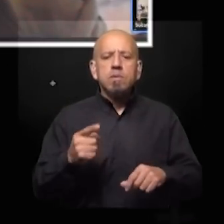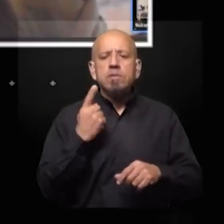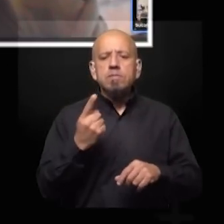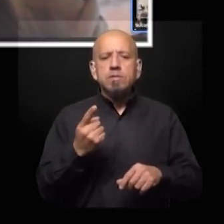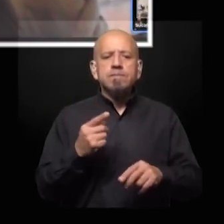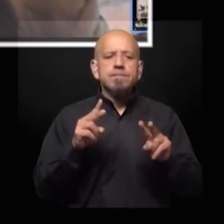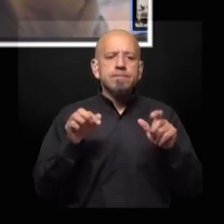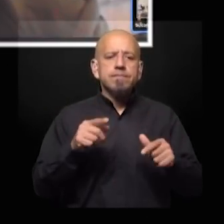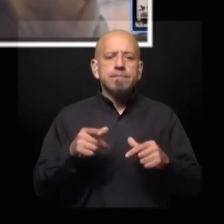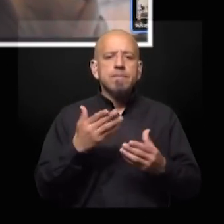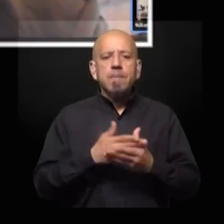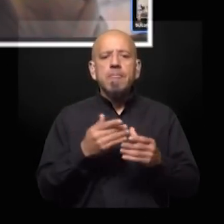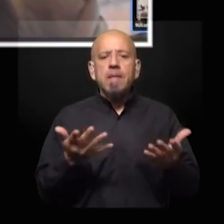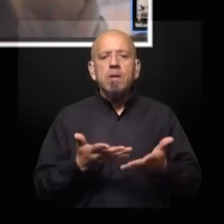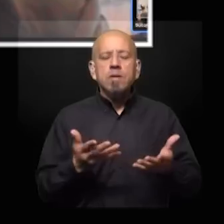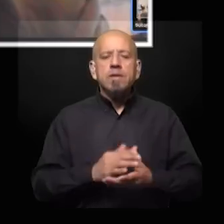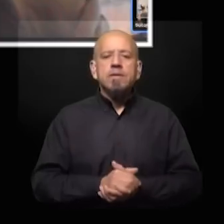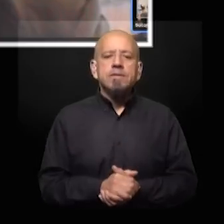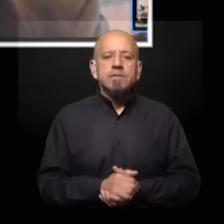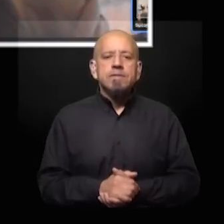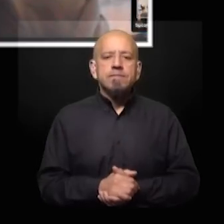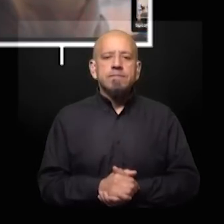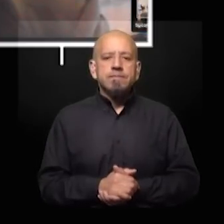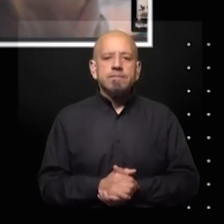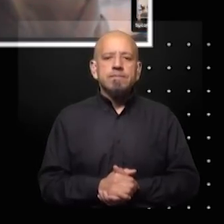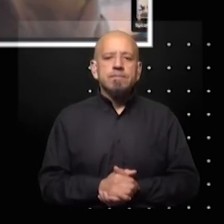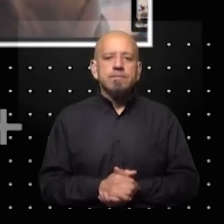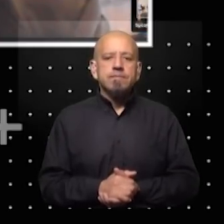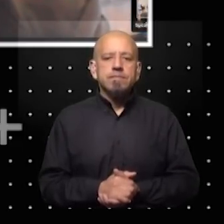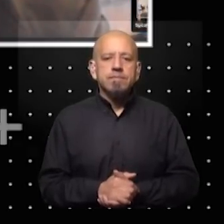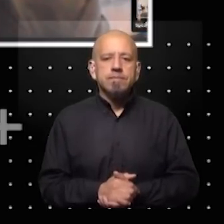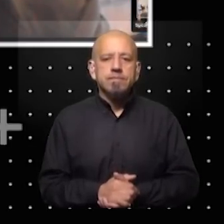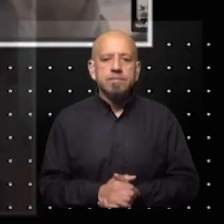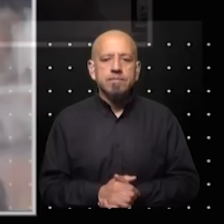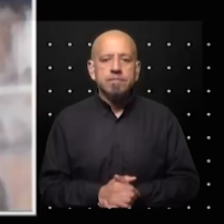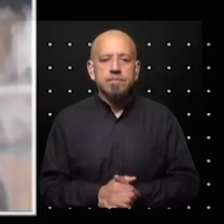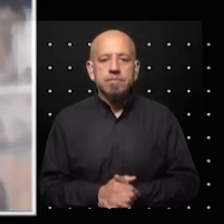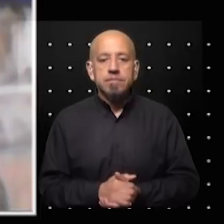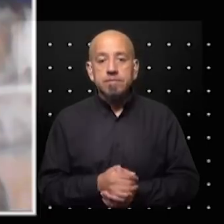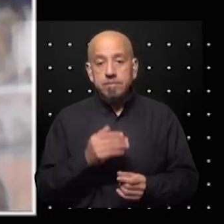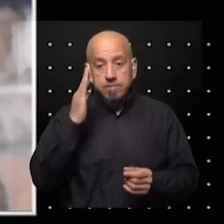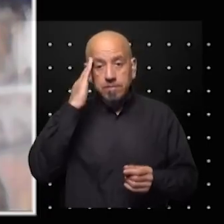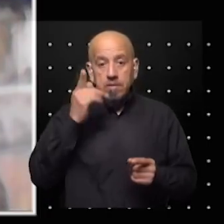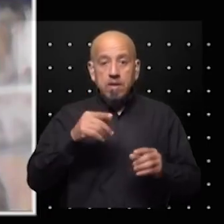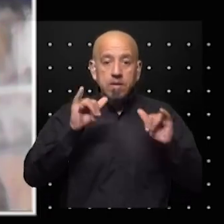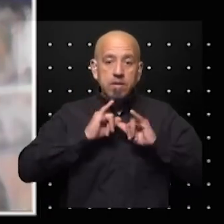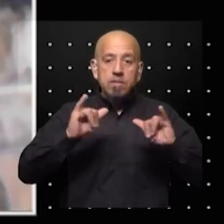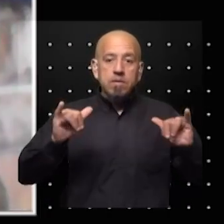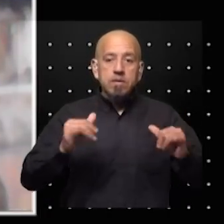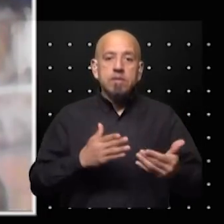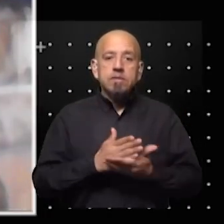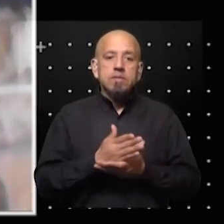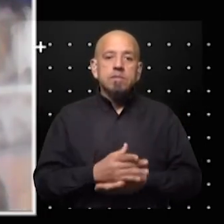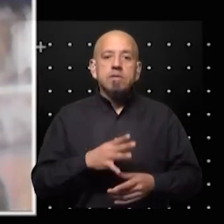de la agenda de los candidatos a estas horas a ver bueno ustedes por ahí si siguen la actualidad argentina saben que en campaña estamos siempre